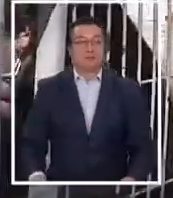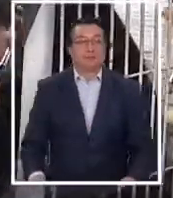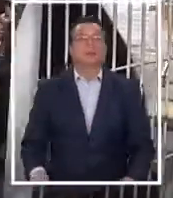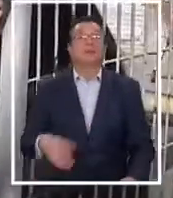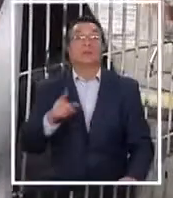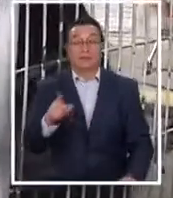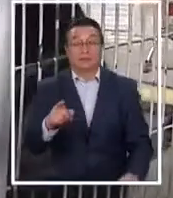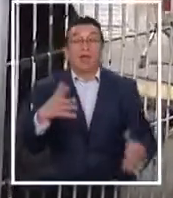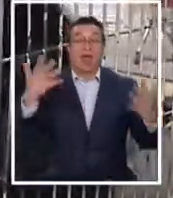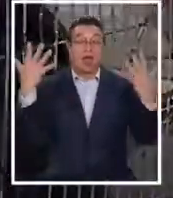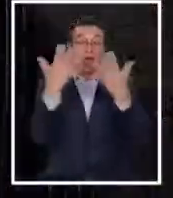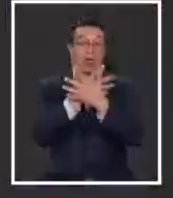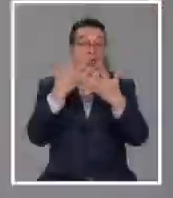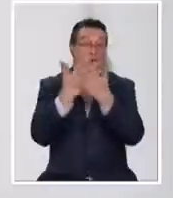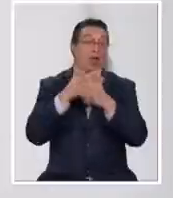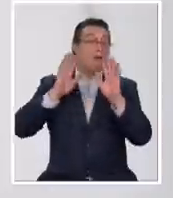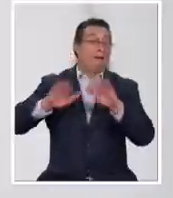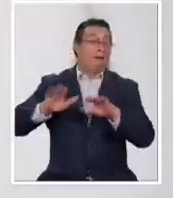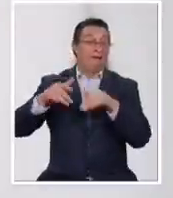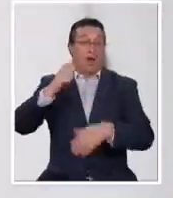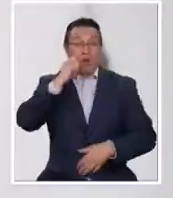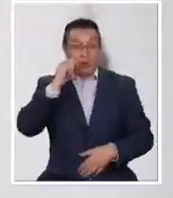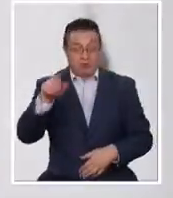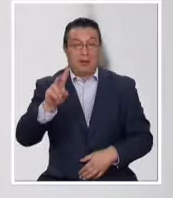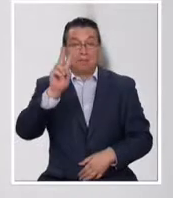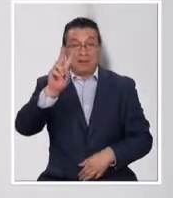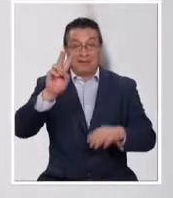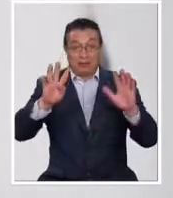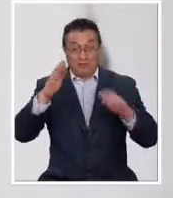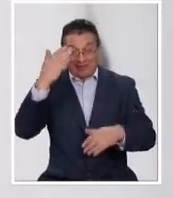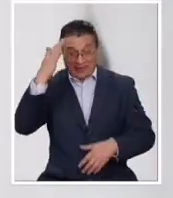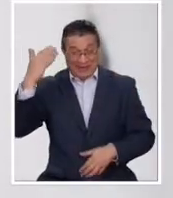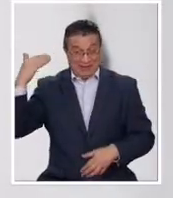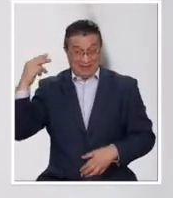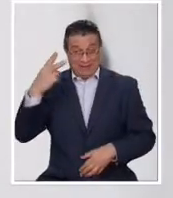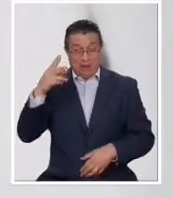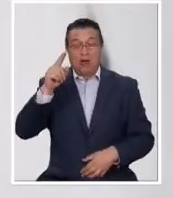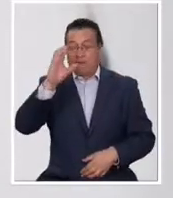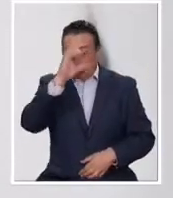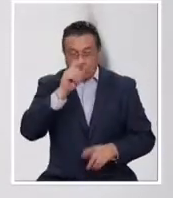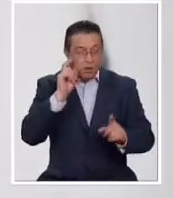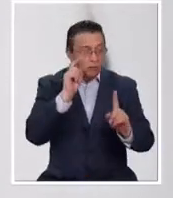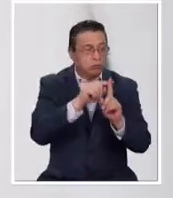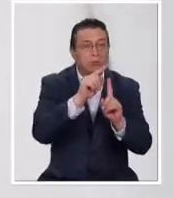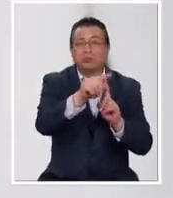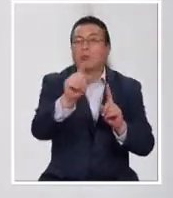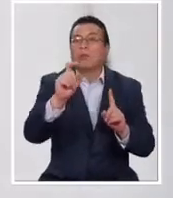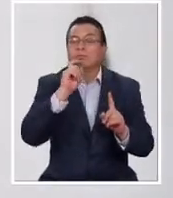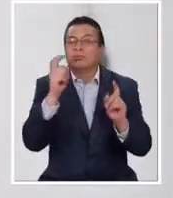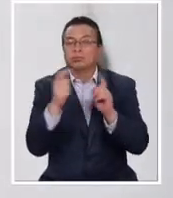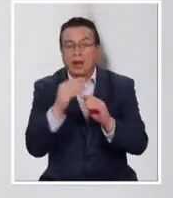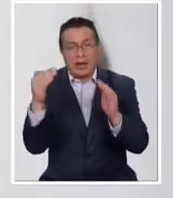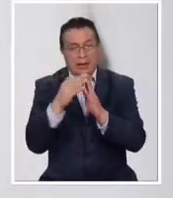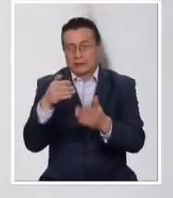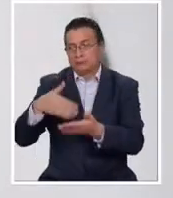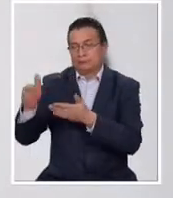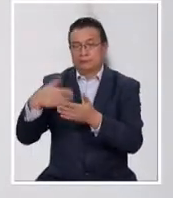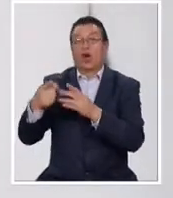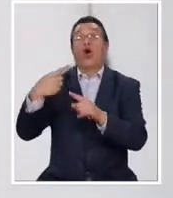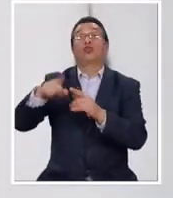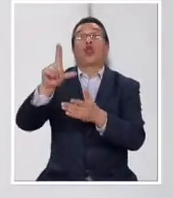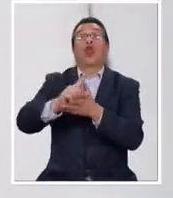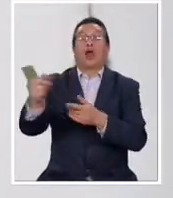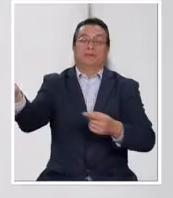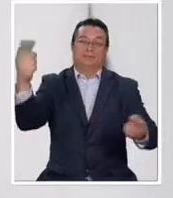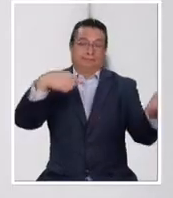netamente una negligencia humana. esto, el día 29, tendrían que haberse buscado los contactos estrechos, haberse mandado a casa, haber traído trabajadores de otros